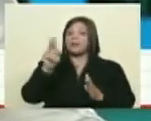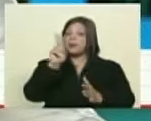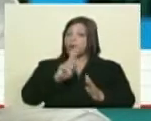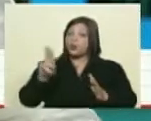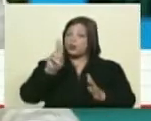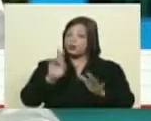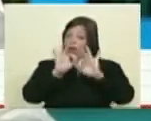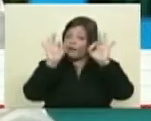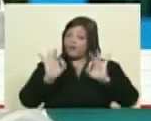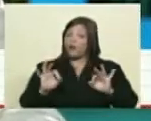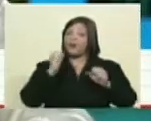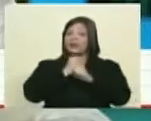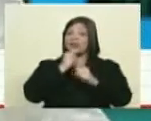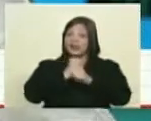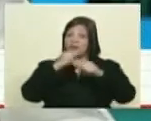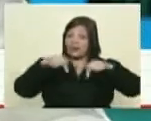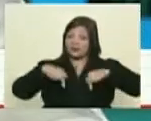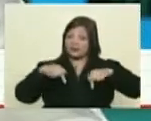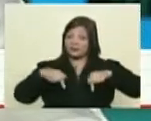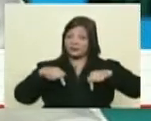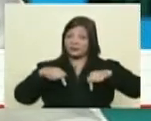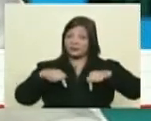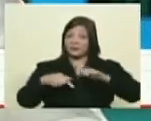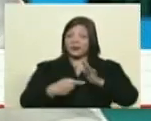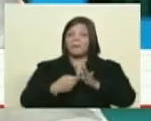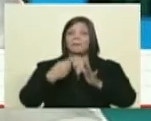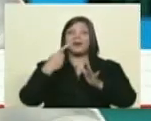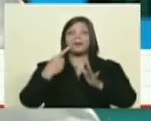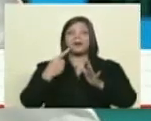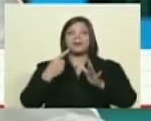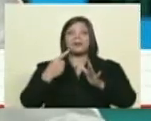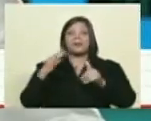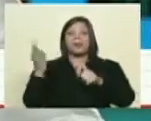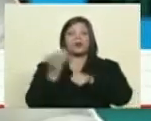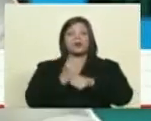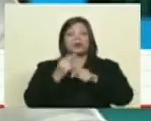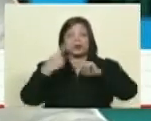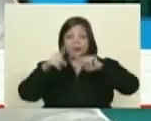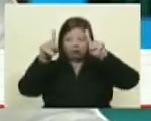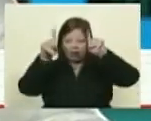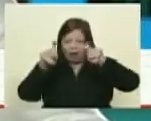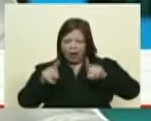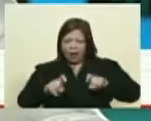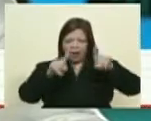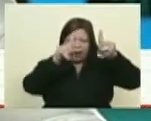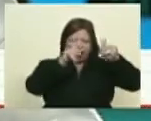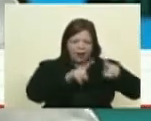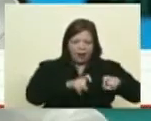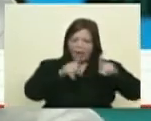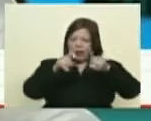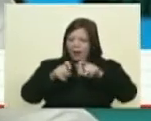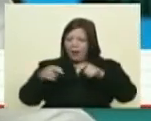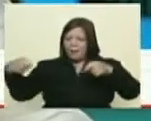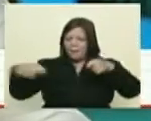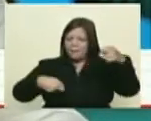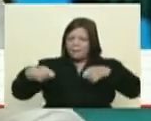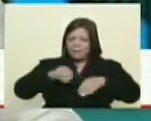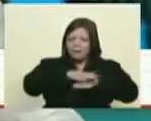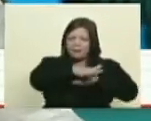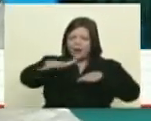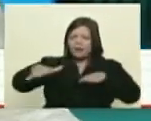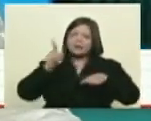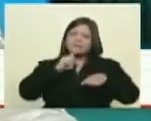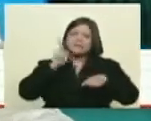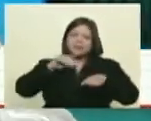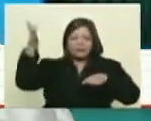metodología como la que aparece acá es decir, es la primera vez hemos encontrado muchos análisis sobre piezas periodísticas manipuladas pero creo que es la primera